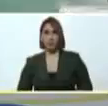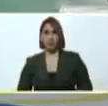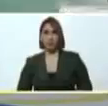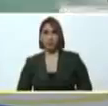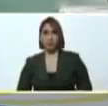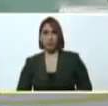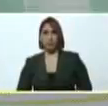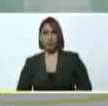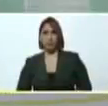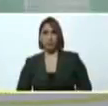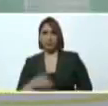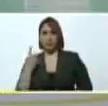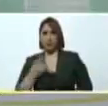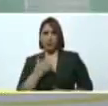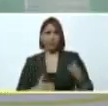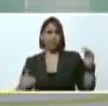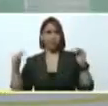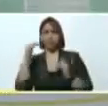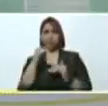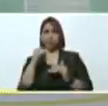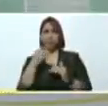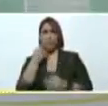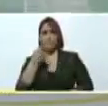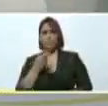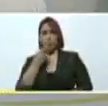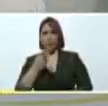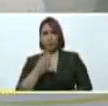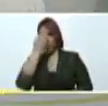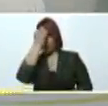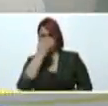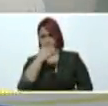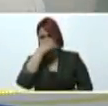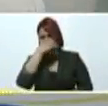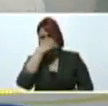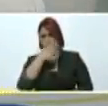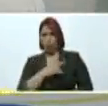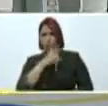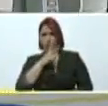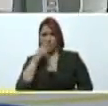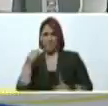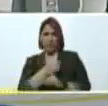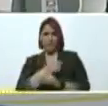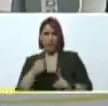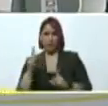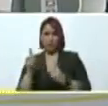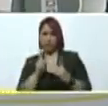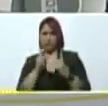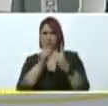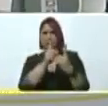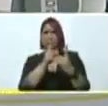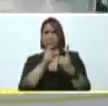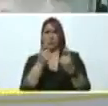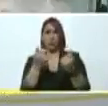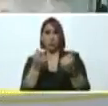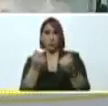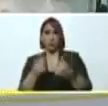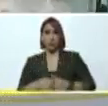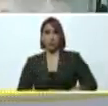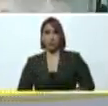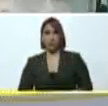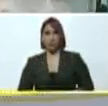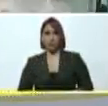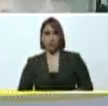pasarle por encima a estas políticas criminales y crueles de persecución financiera y